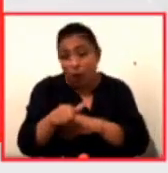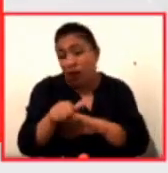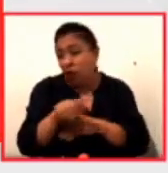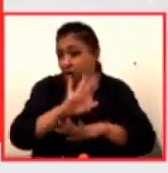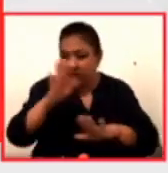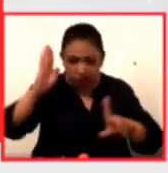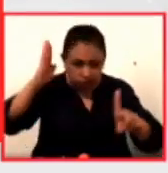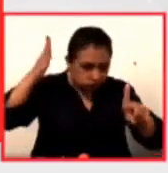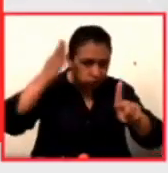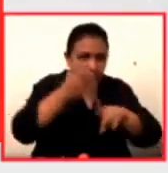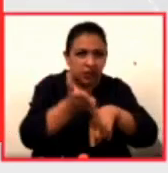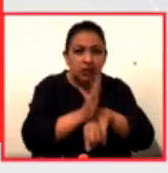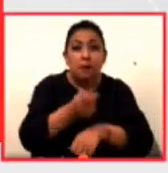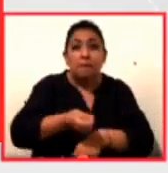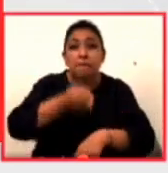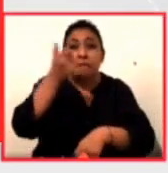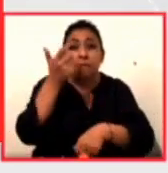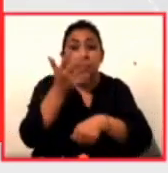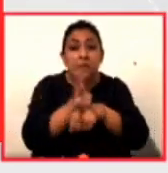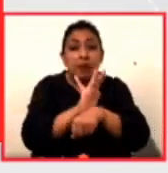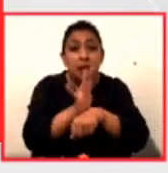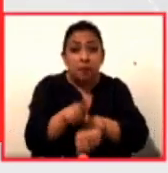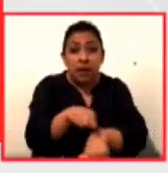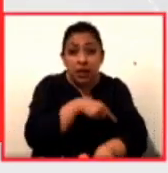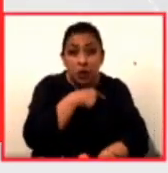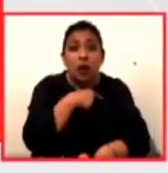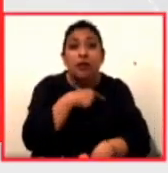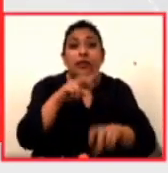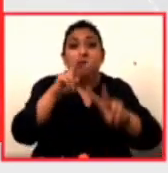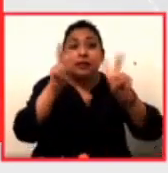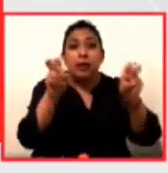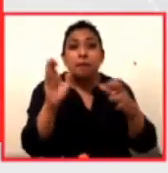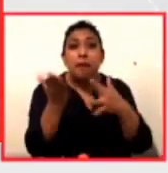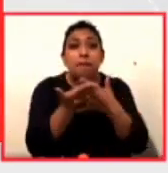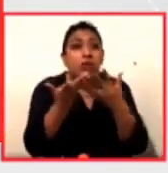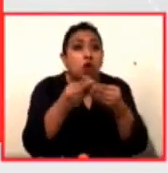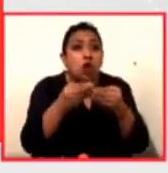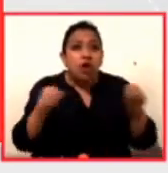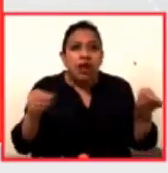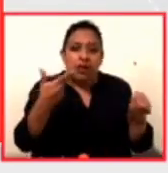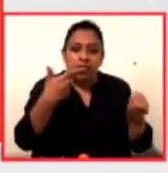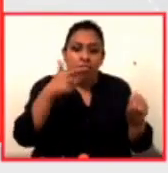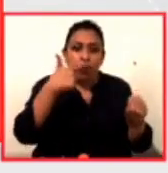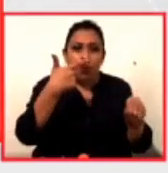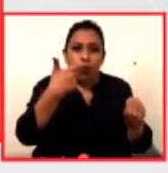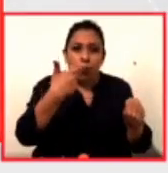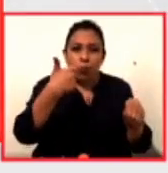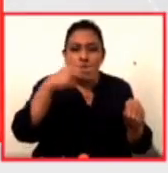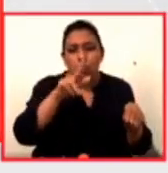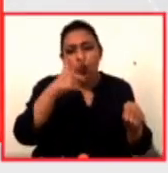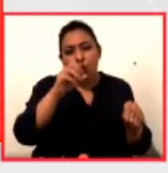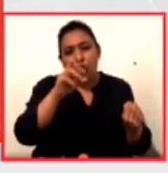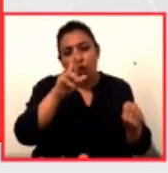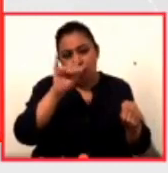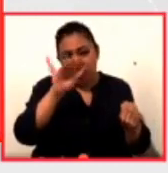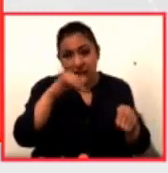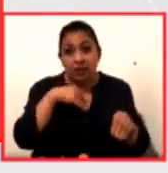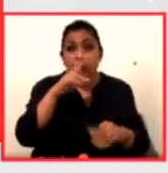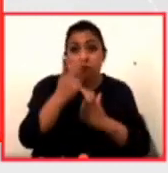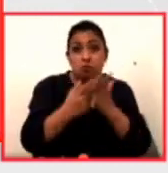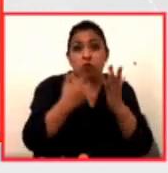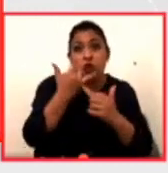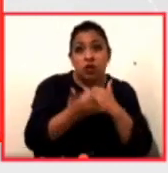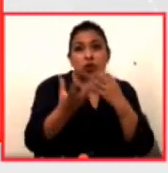al cine su primer largometraje fue En medio de la nada de Hugo Rodríguez fue un proyecto seminal de muchos sentidos porque